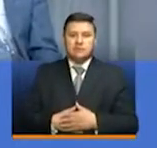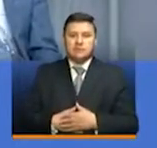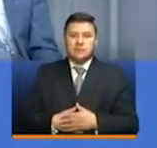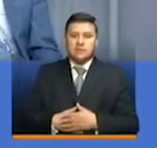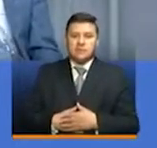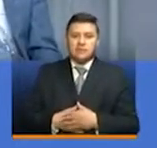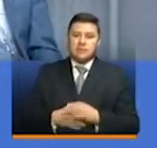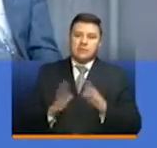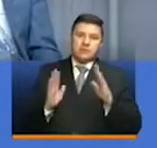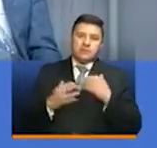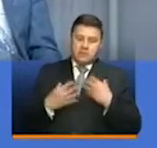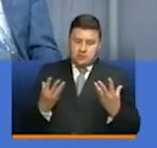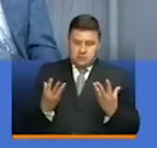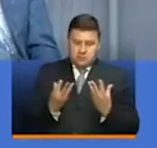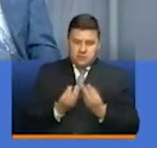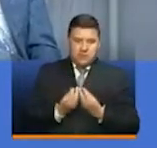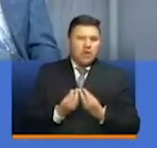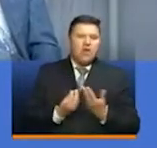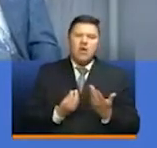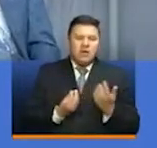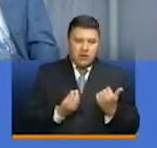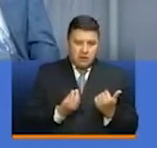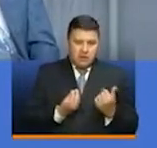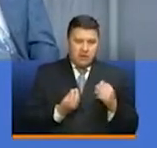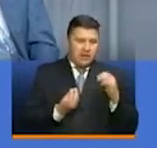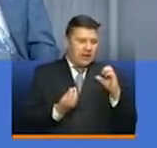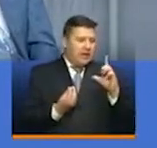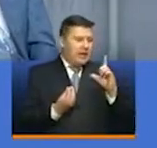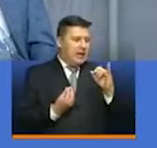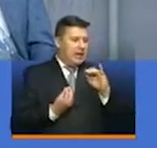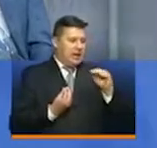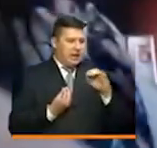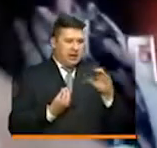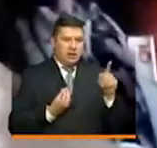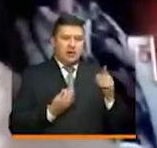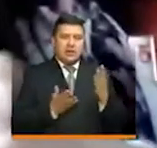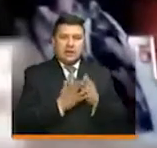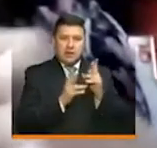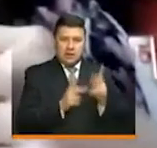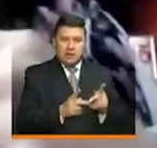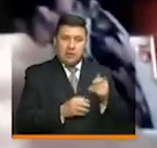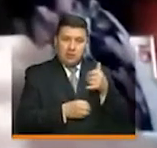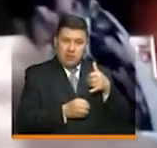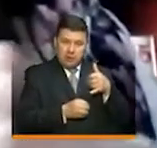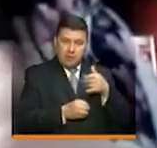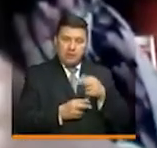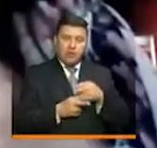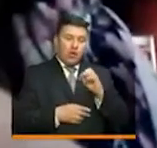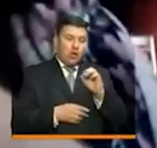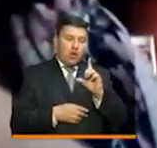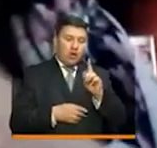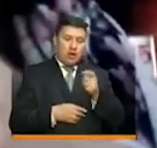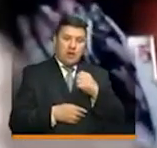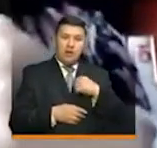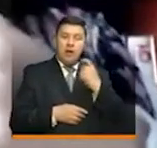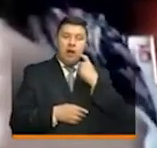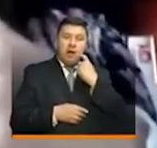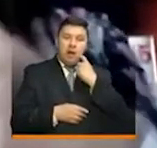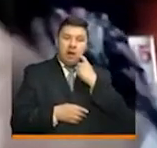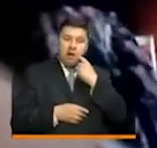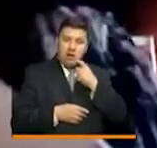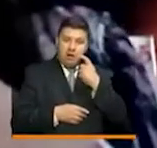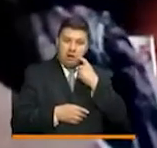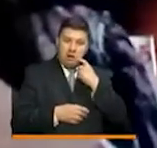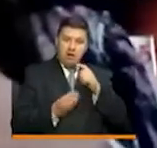Bueno, nuestro equipo está conformado por Eliana Ahumada. Ella es estudiante de biología. Olga Sierra, que es ontóloga.